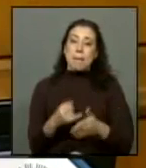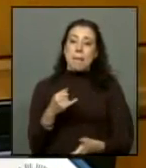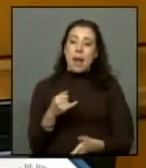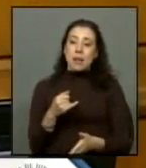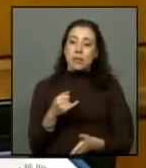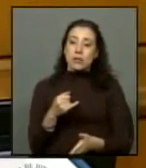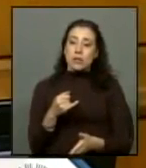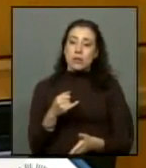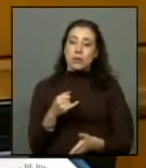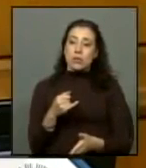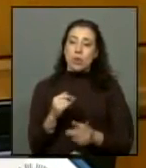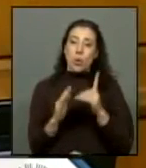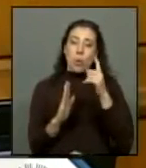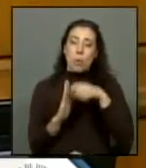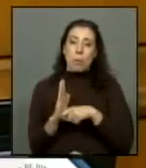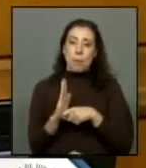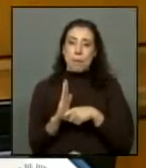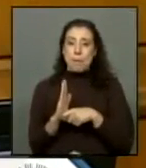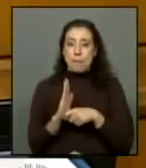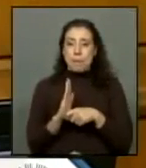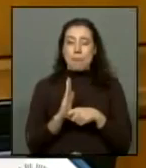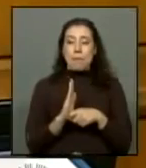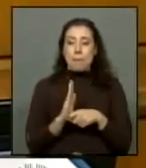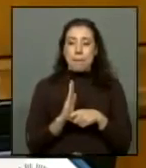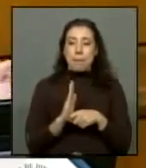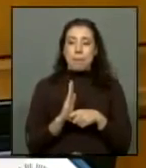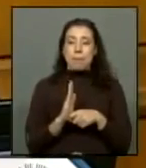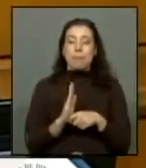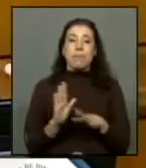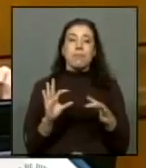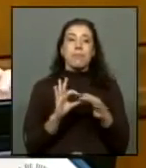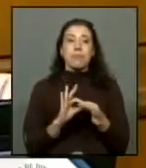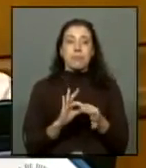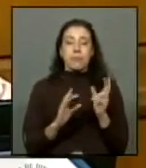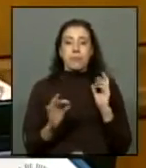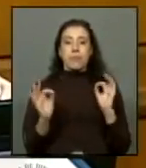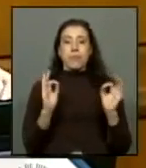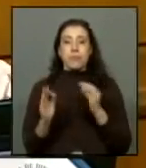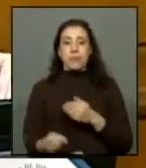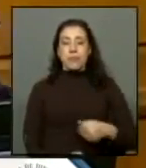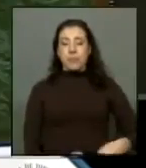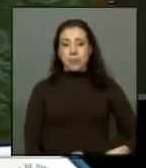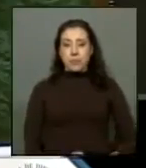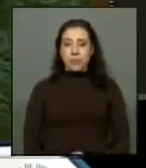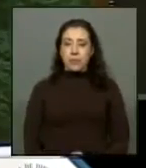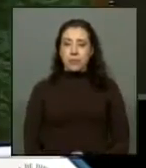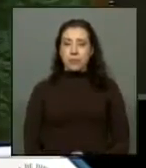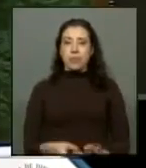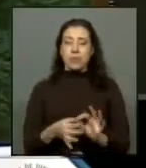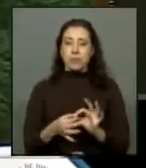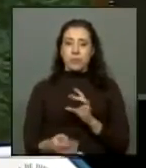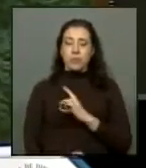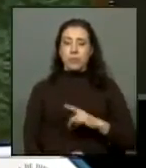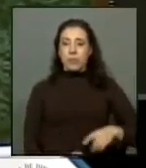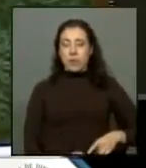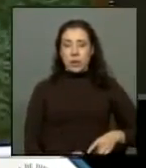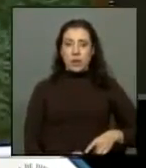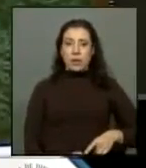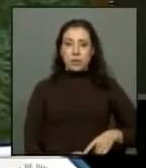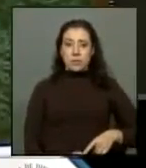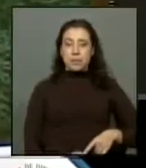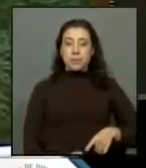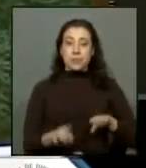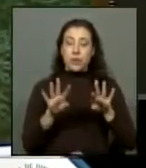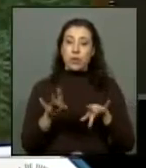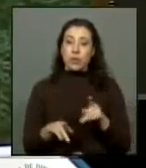perentorio de un mes para abandonar la ciudad. Muchas gracias, señora Presidenta. Gracias, diputada. Se enviarán